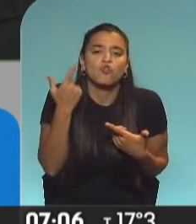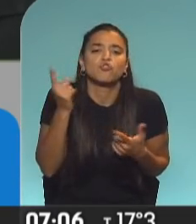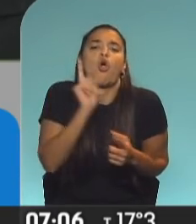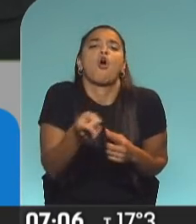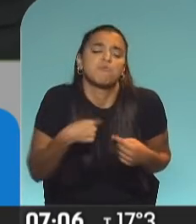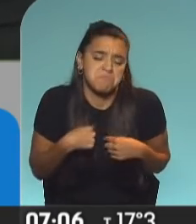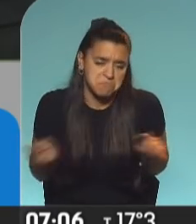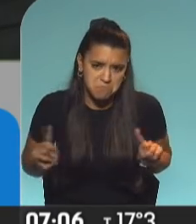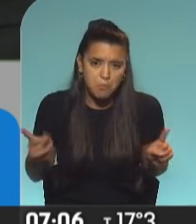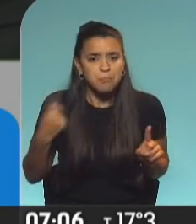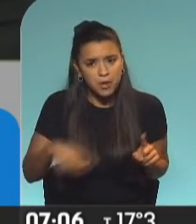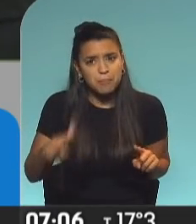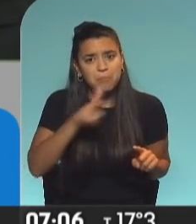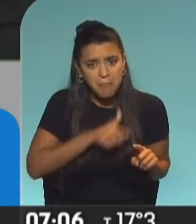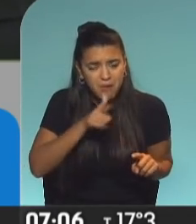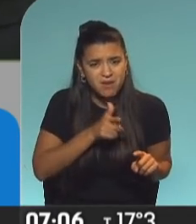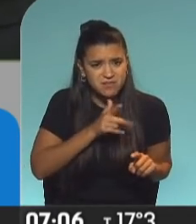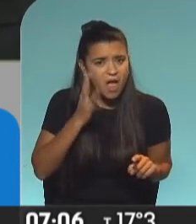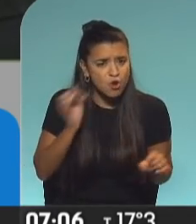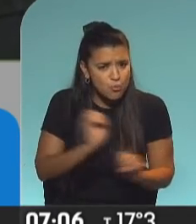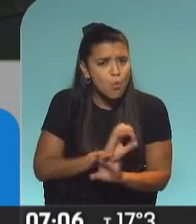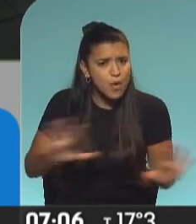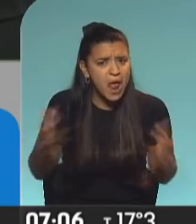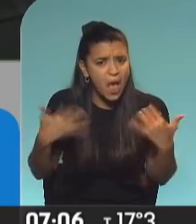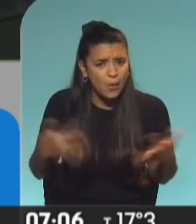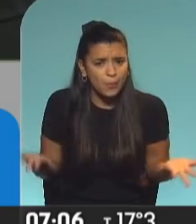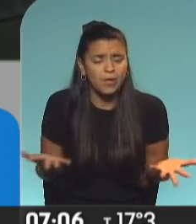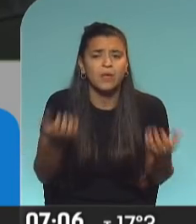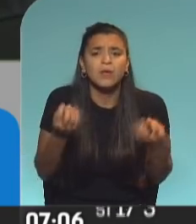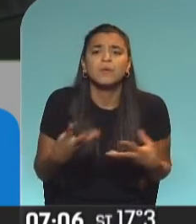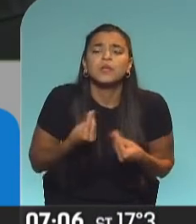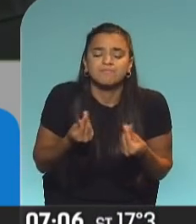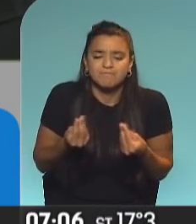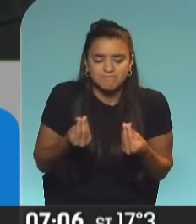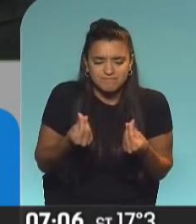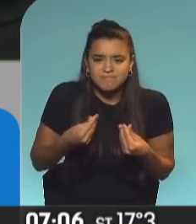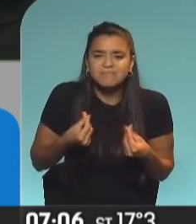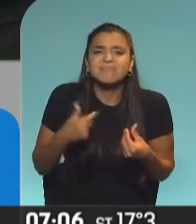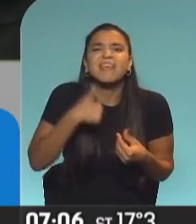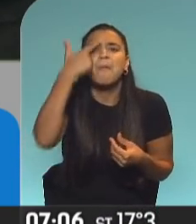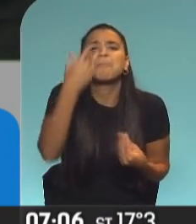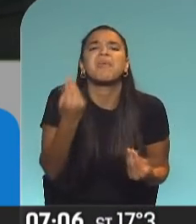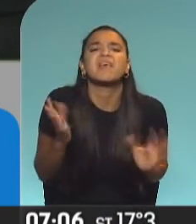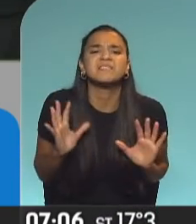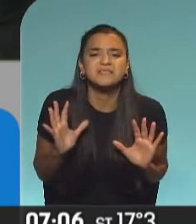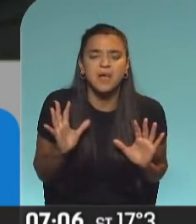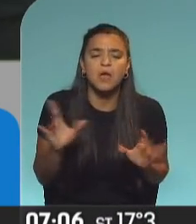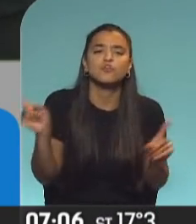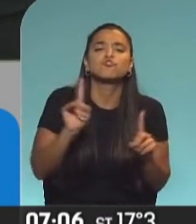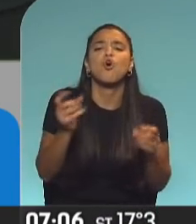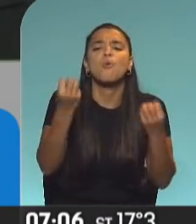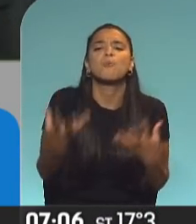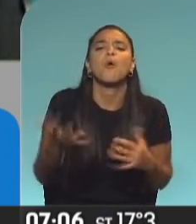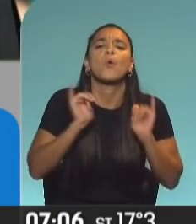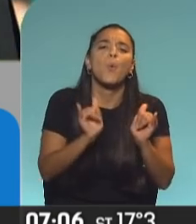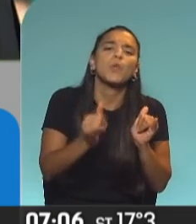pero me parece que una falta grave de esa índole, porque tiene que ver con la esencia de lo que uno piensa, Pablo, más allá de que hayan pasado... Dicen, porque eran pecados